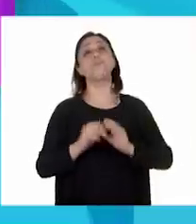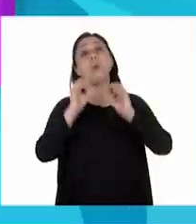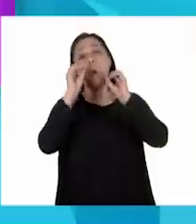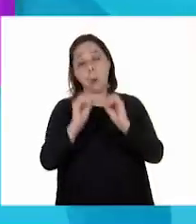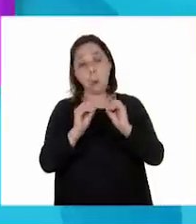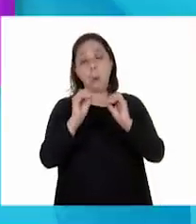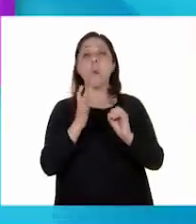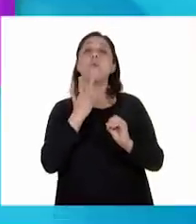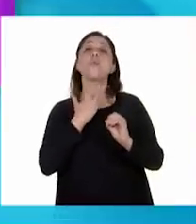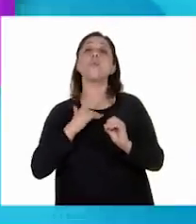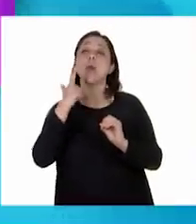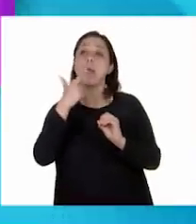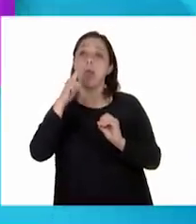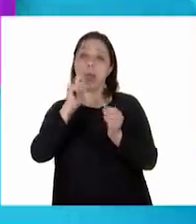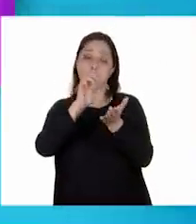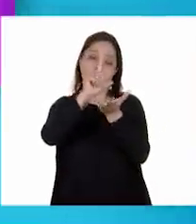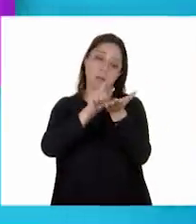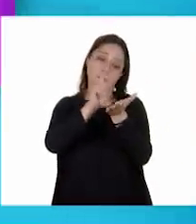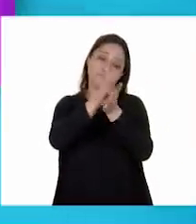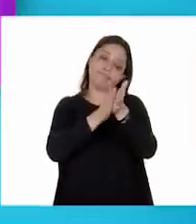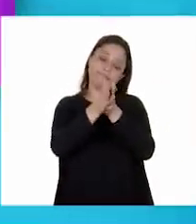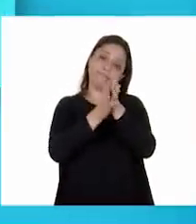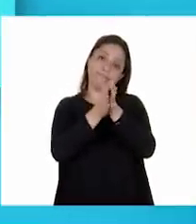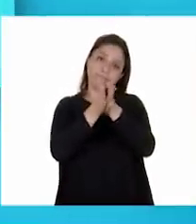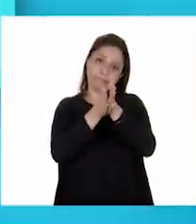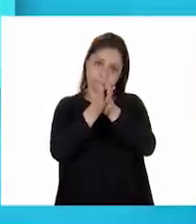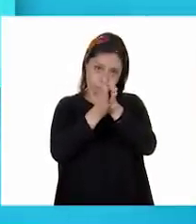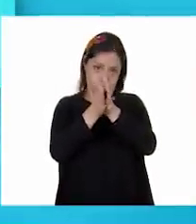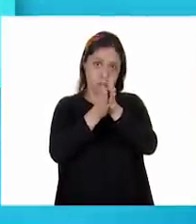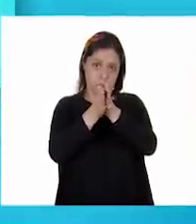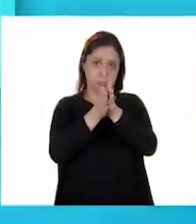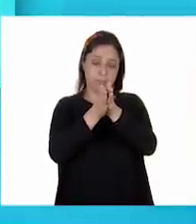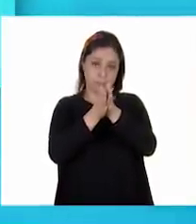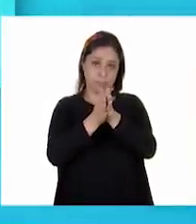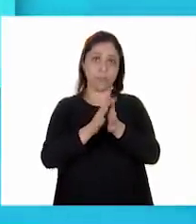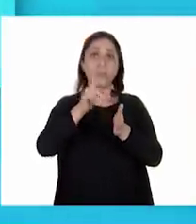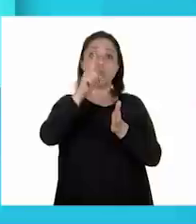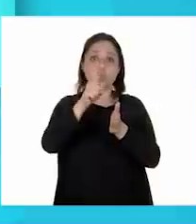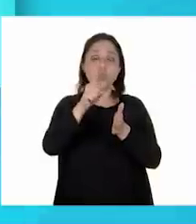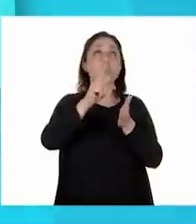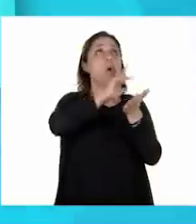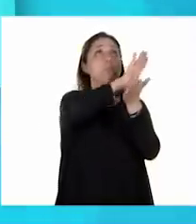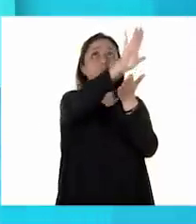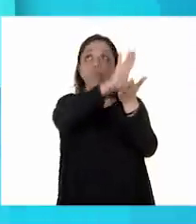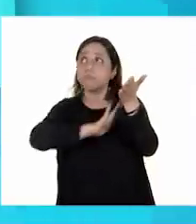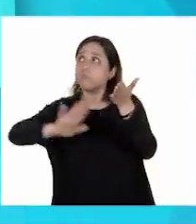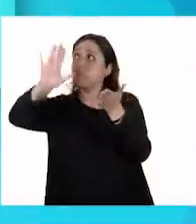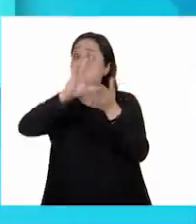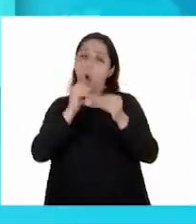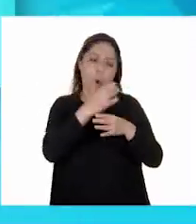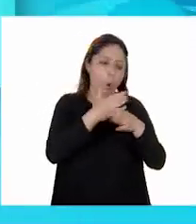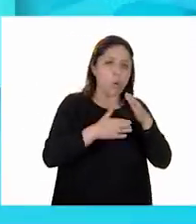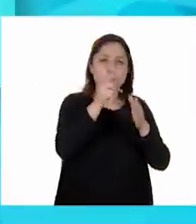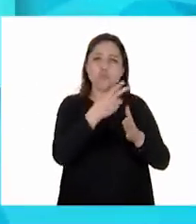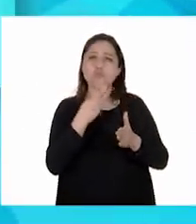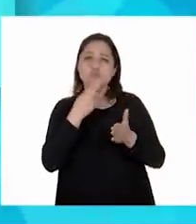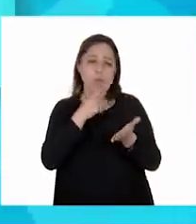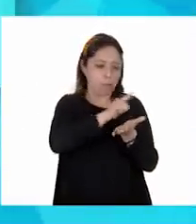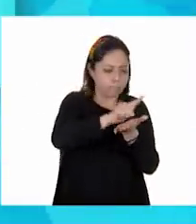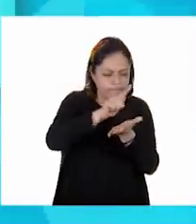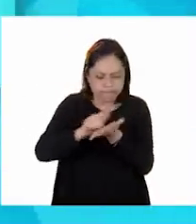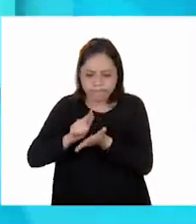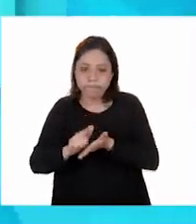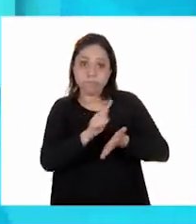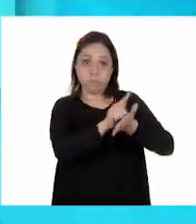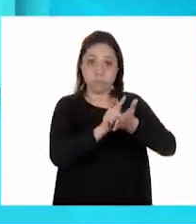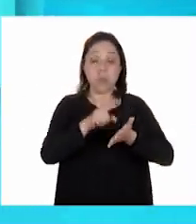aplica desinfectante a base de agua y alcohol. Desinfecta las superficies de los objetos que más utilizas. También